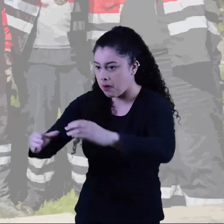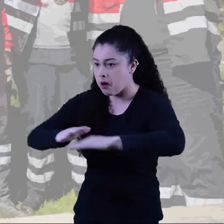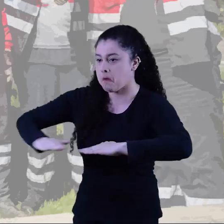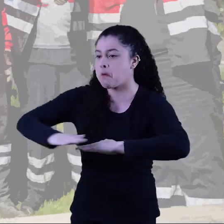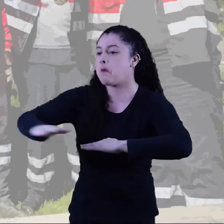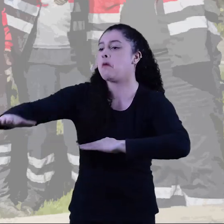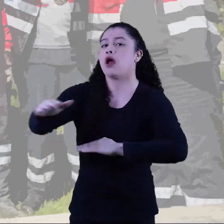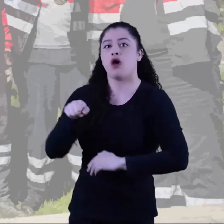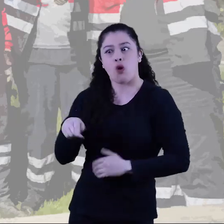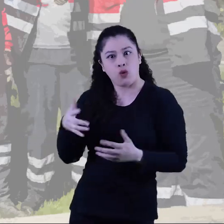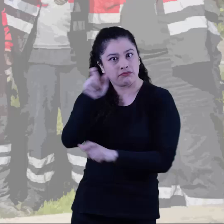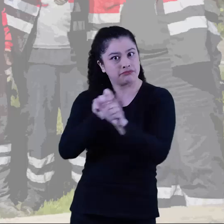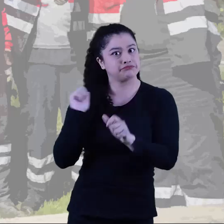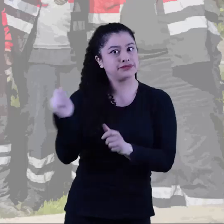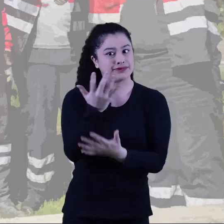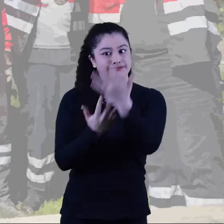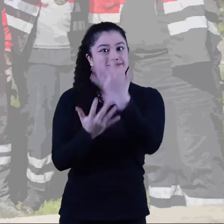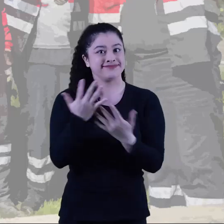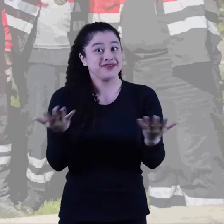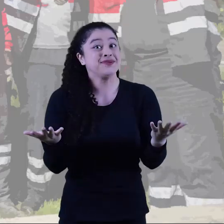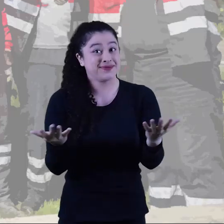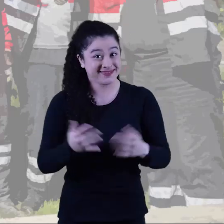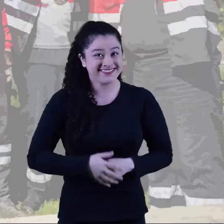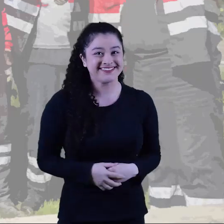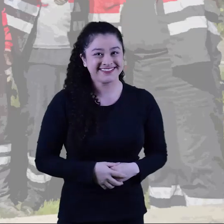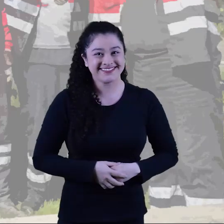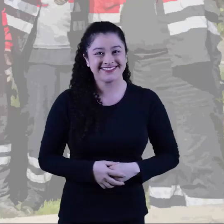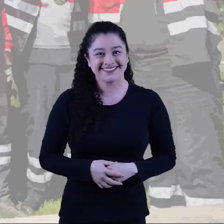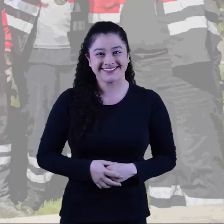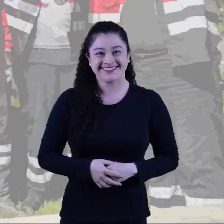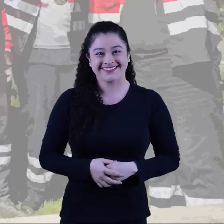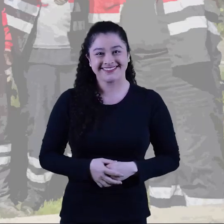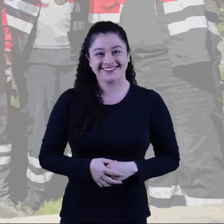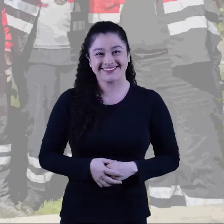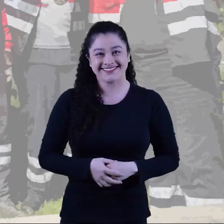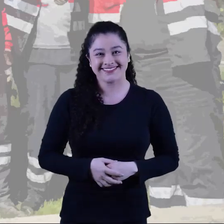colaboradores de obra cortan este adoquín de manera manual.